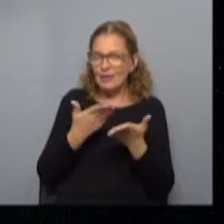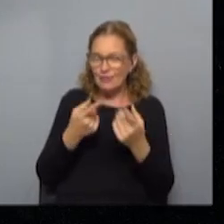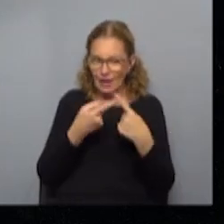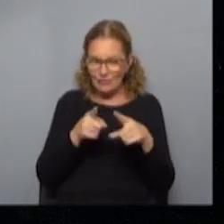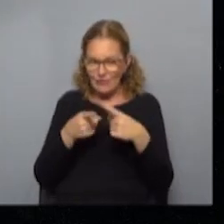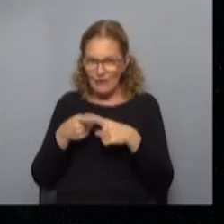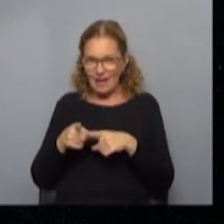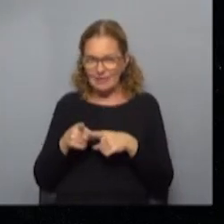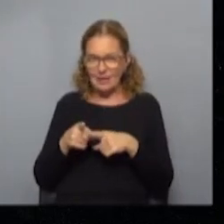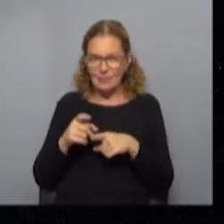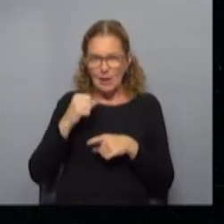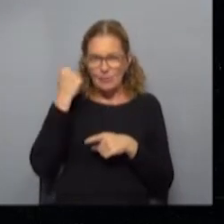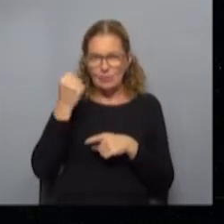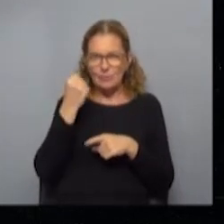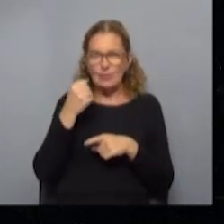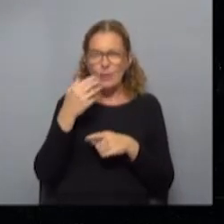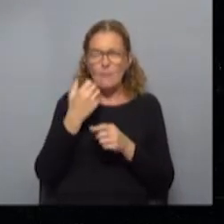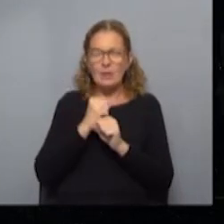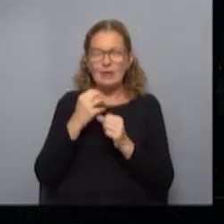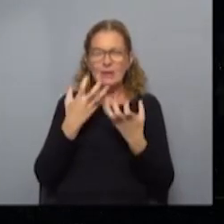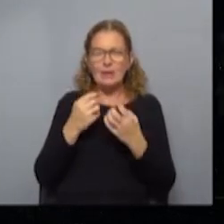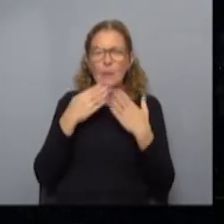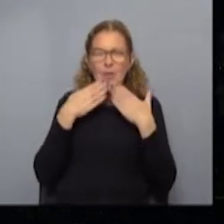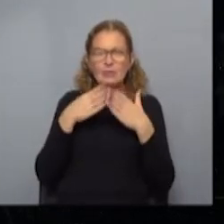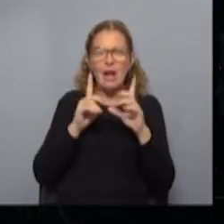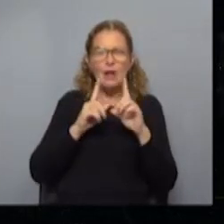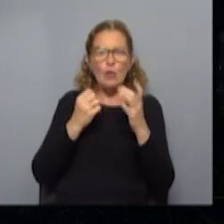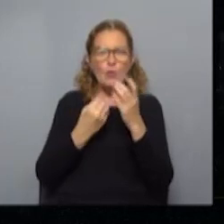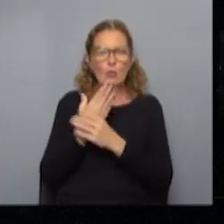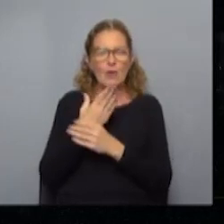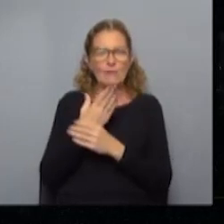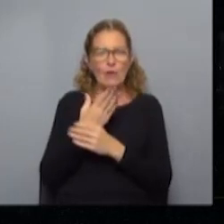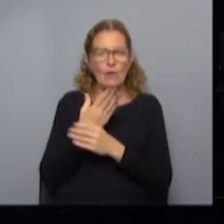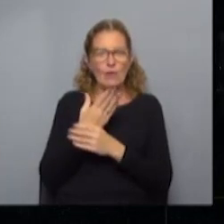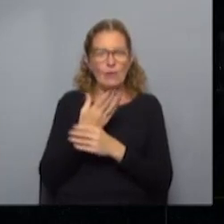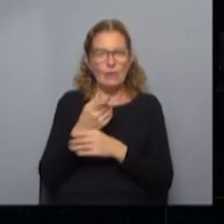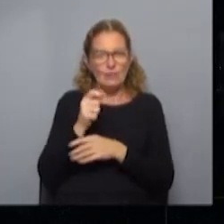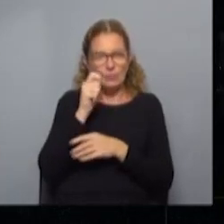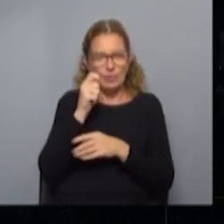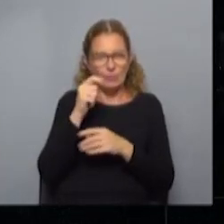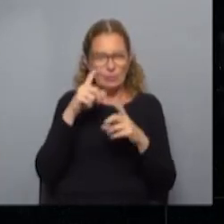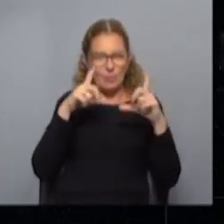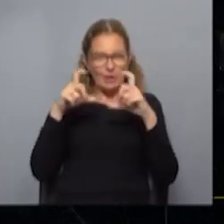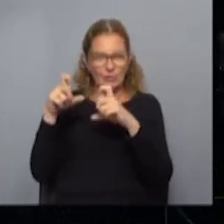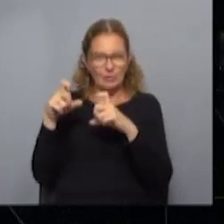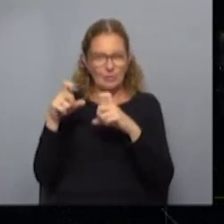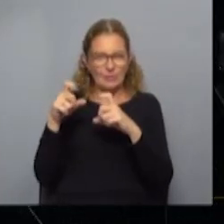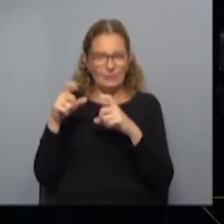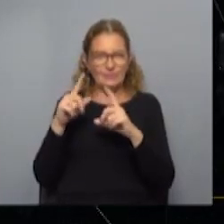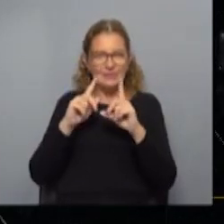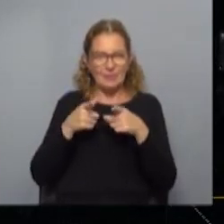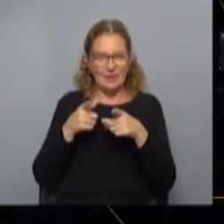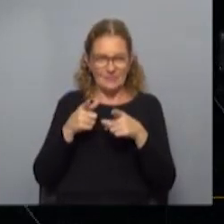variedad, fundamentalmente te quiero preguntar por alguna novedad turística del departamento, danos un par de fotitos y te lo pido además,